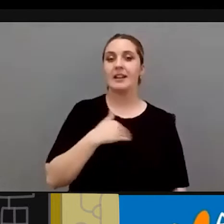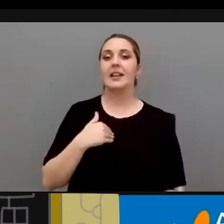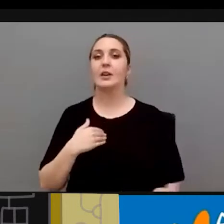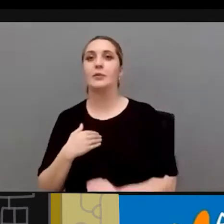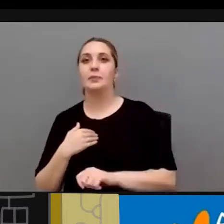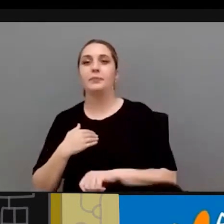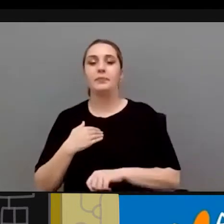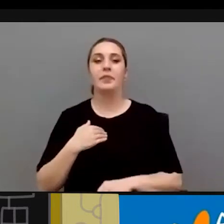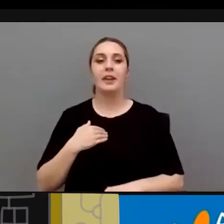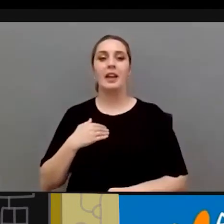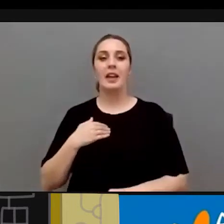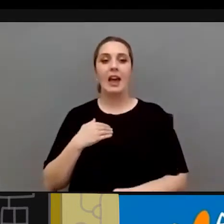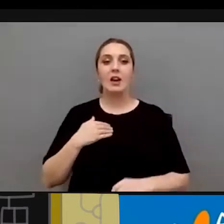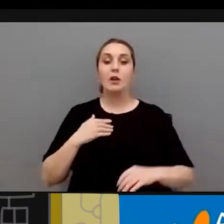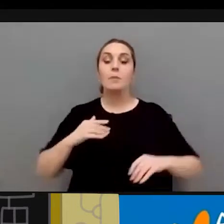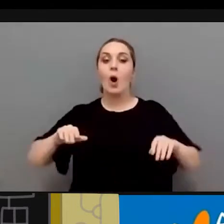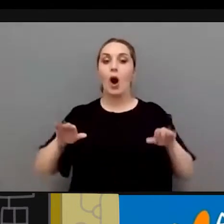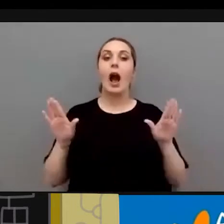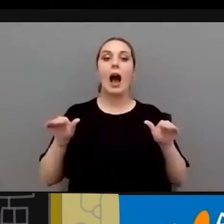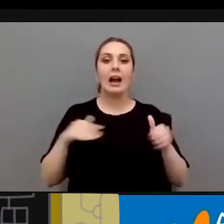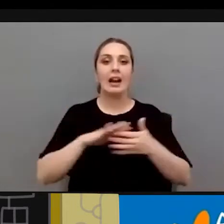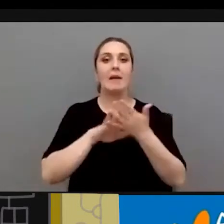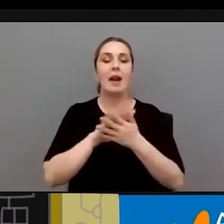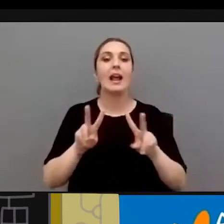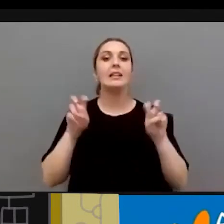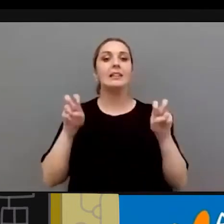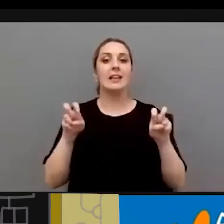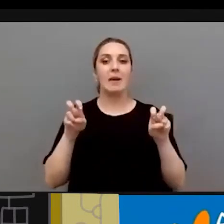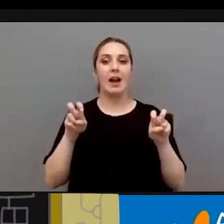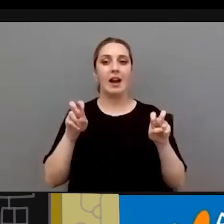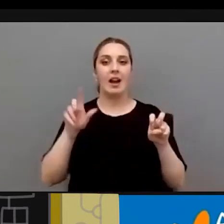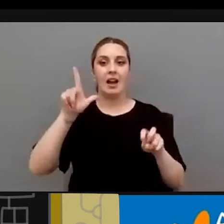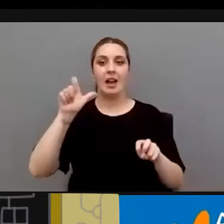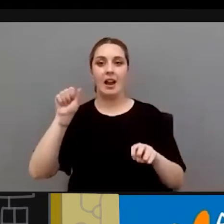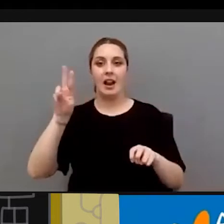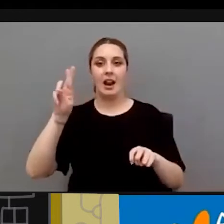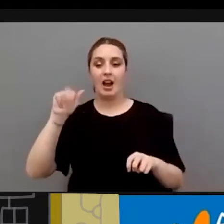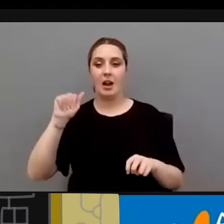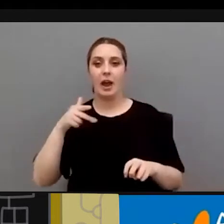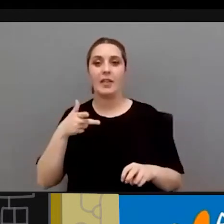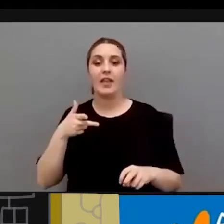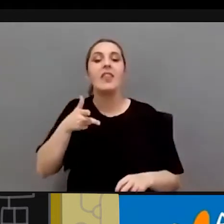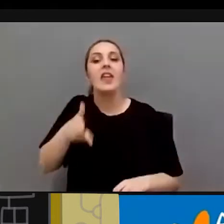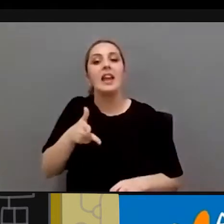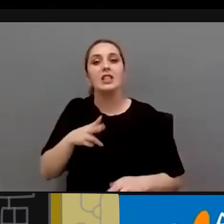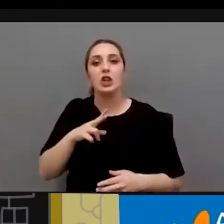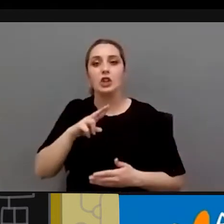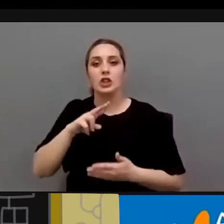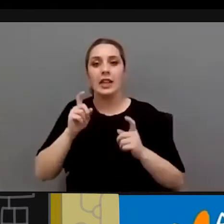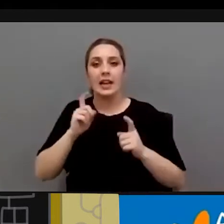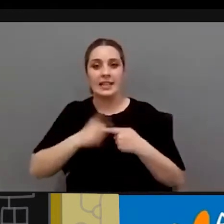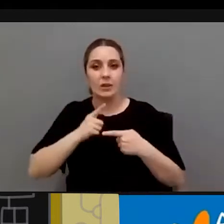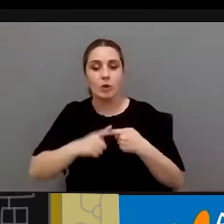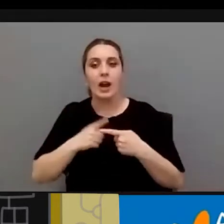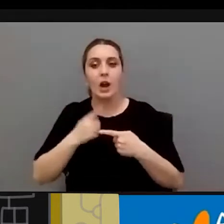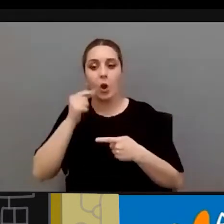Ángeles nos hiciera una primera introducción precisamente a ahondar en el tema de lo que ha comentado Laura ahora de los derechos sexuales y reproductivos de las